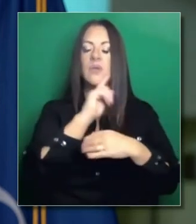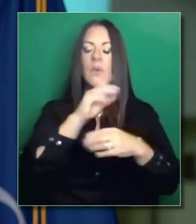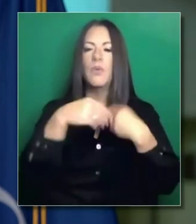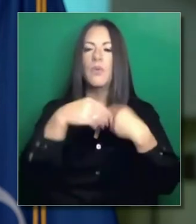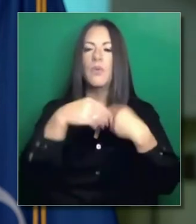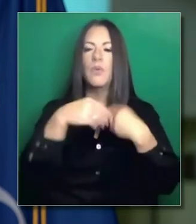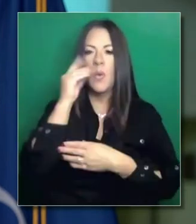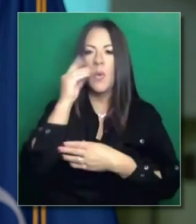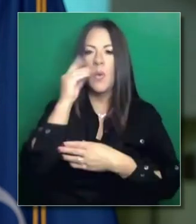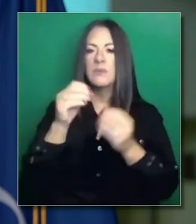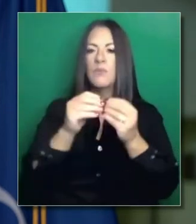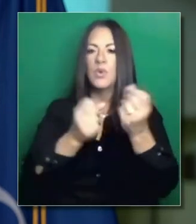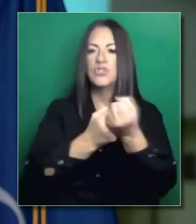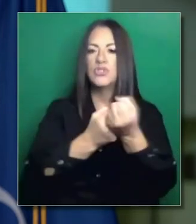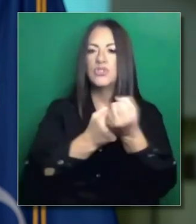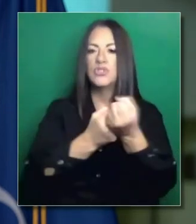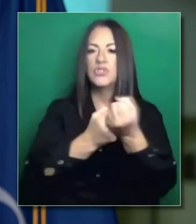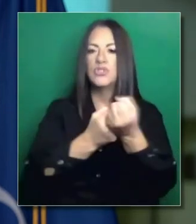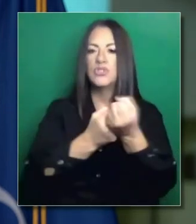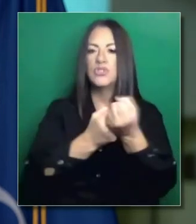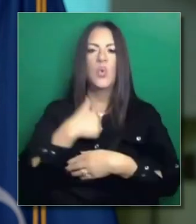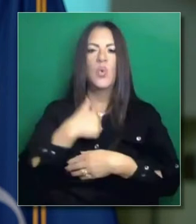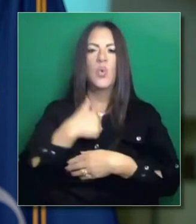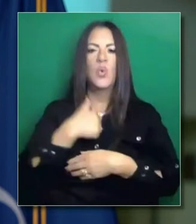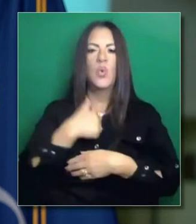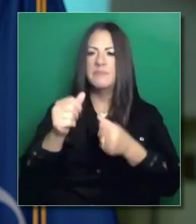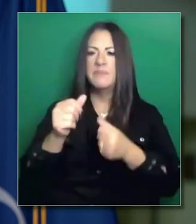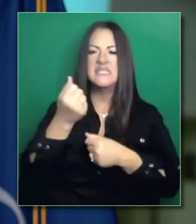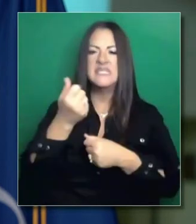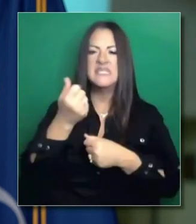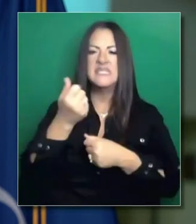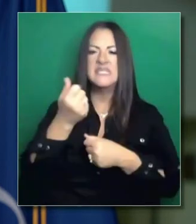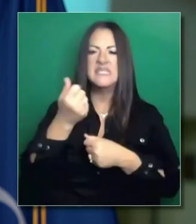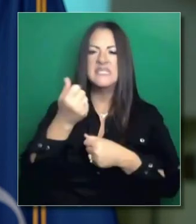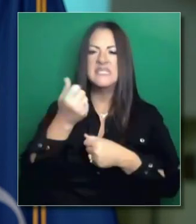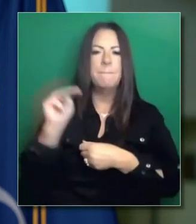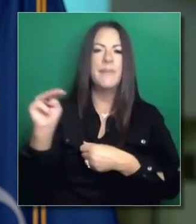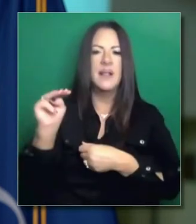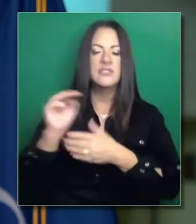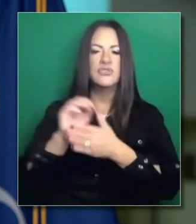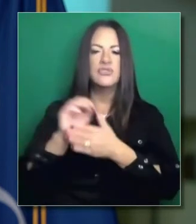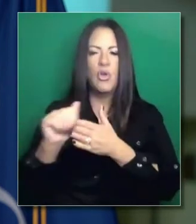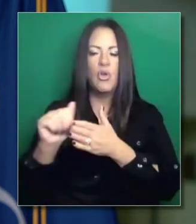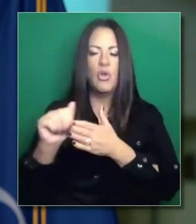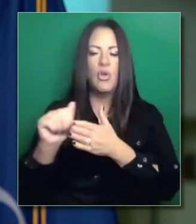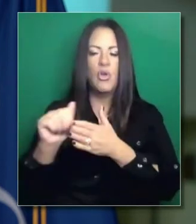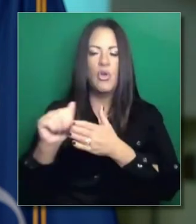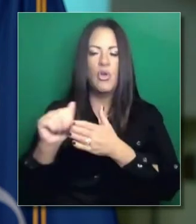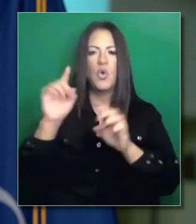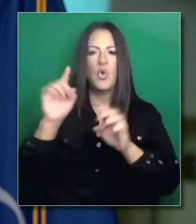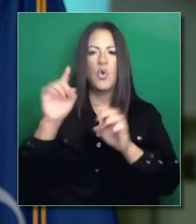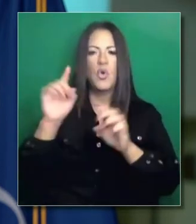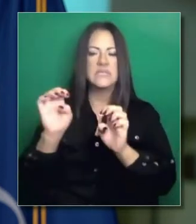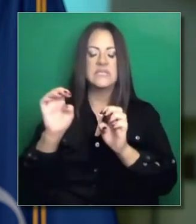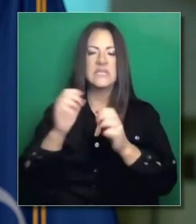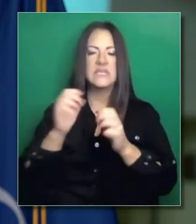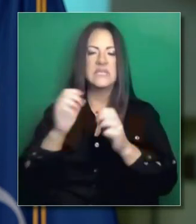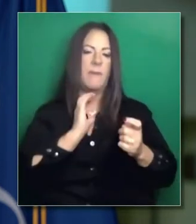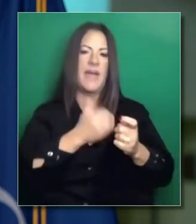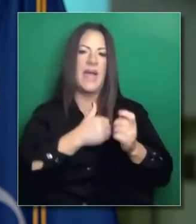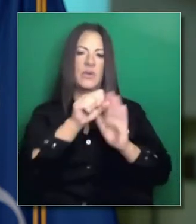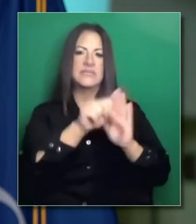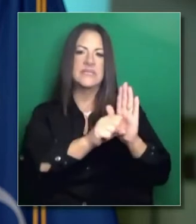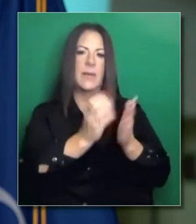un mayor apoyo. Hemos invertido millones de dólares bajo un proyecto de